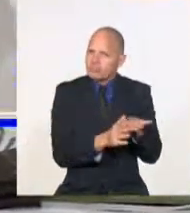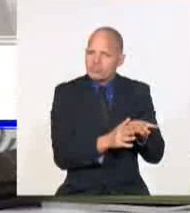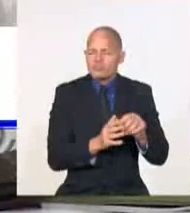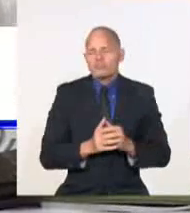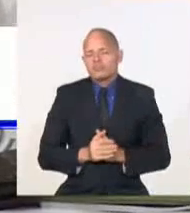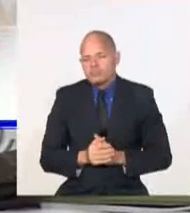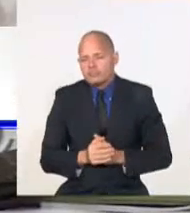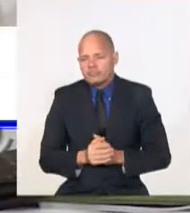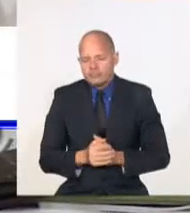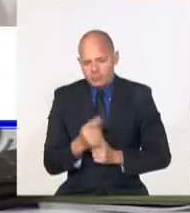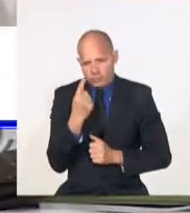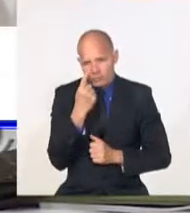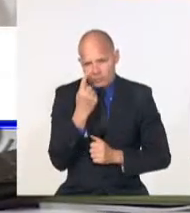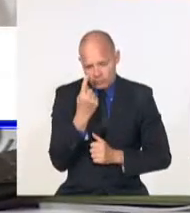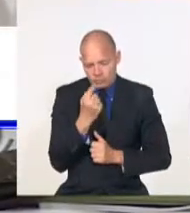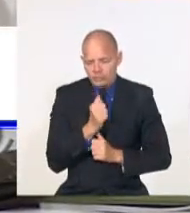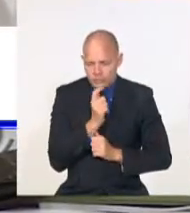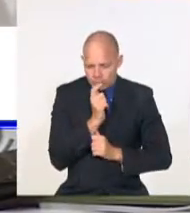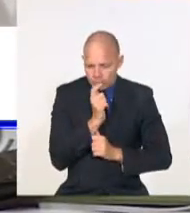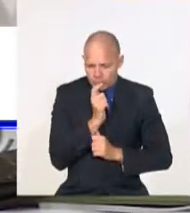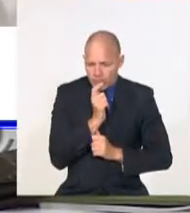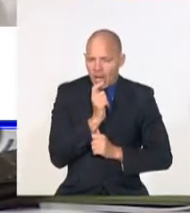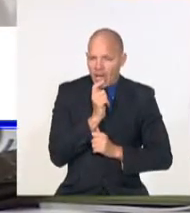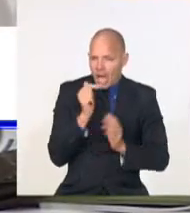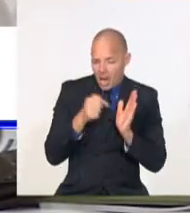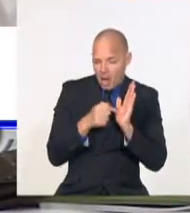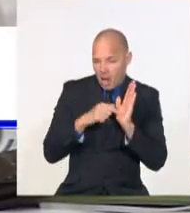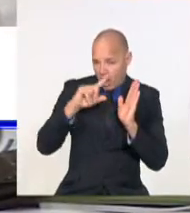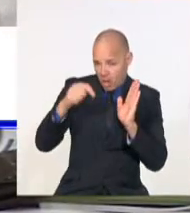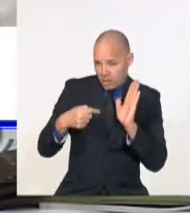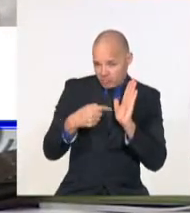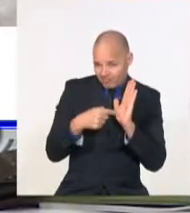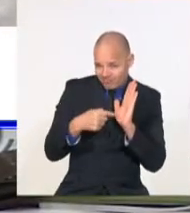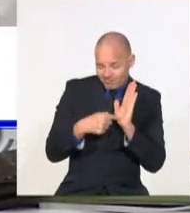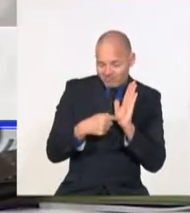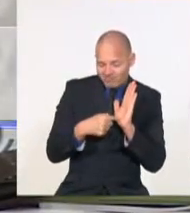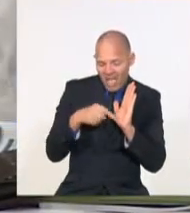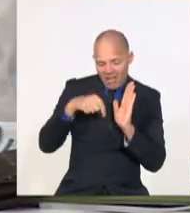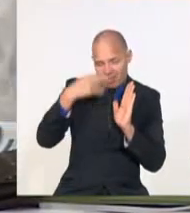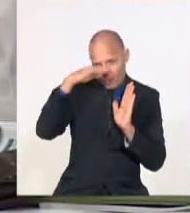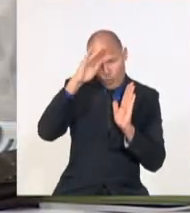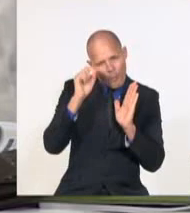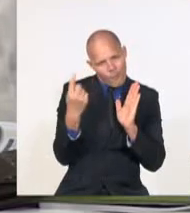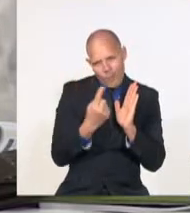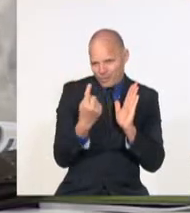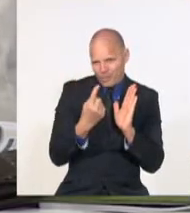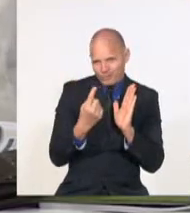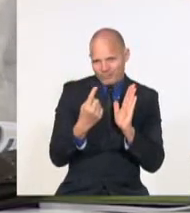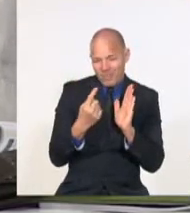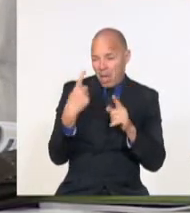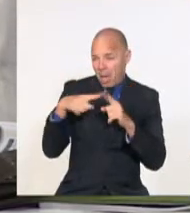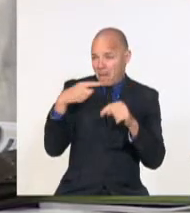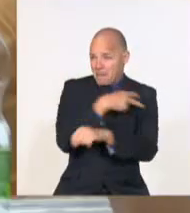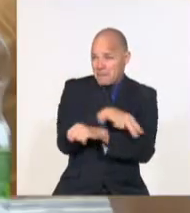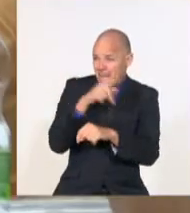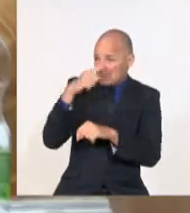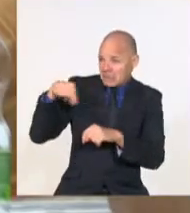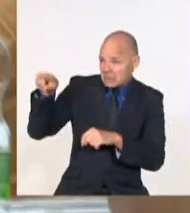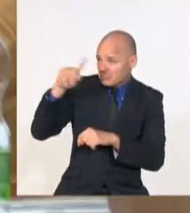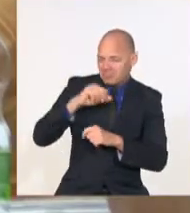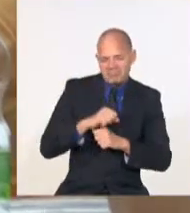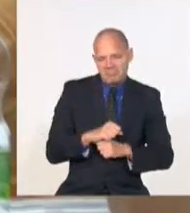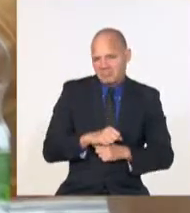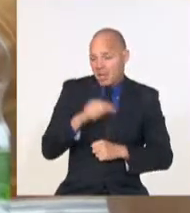no se le imagina. Porque ojalá que esos 80 millones de personas que están pasando hambre en el mundo